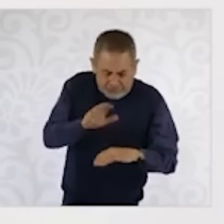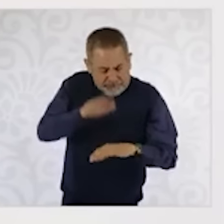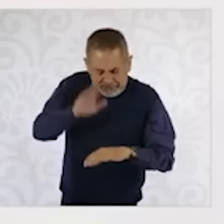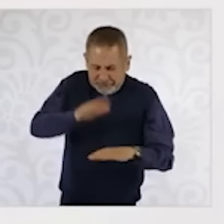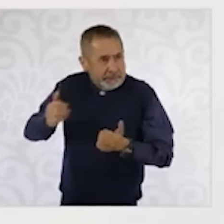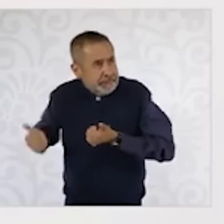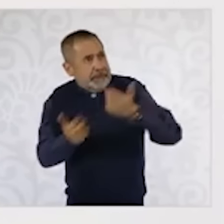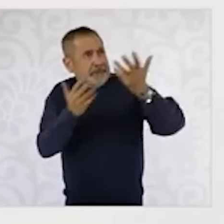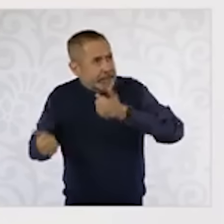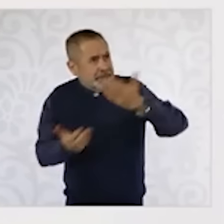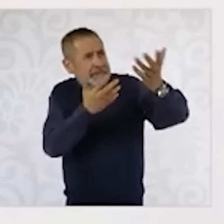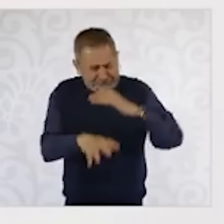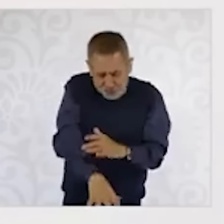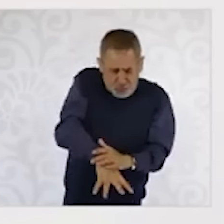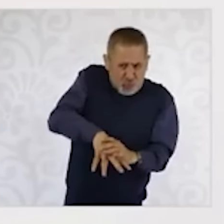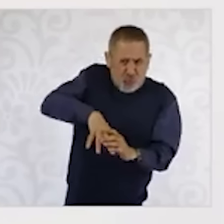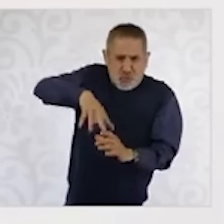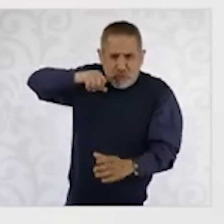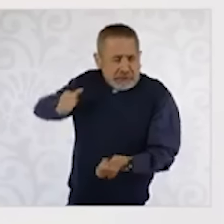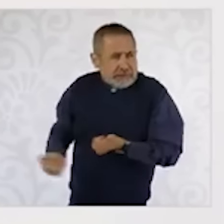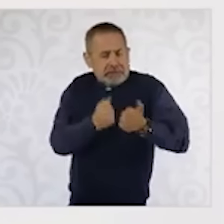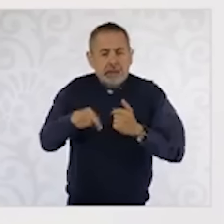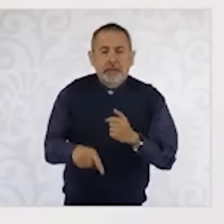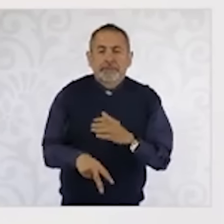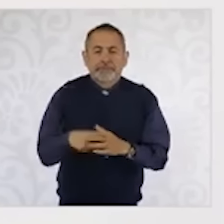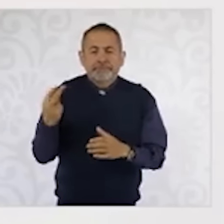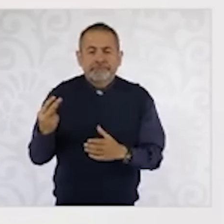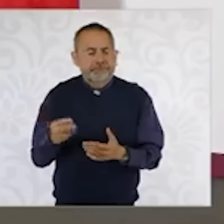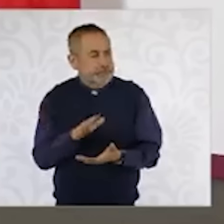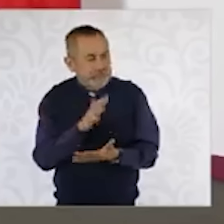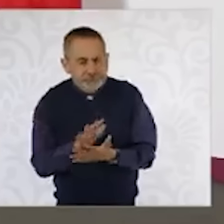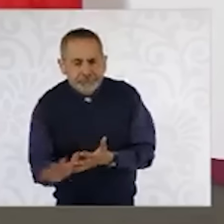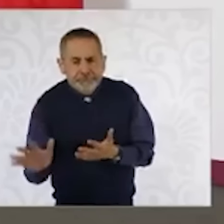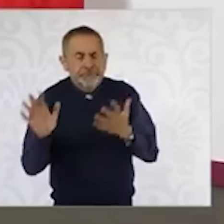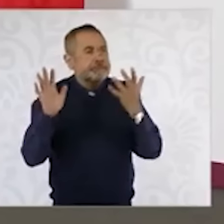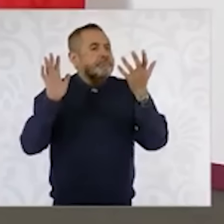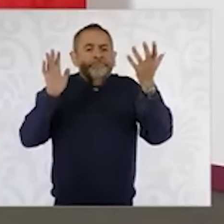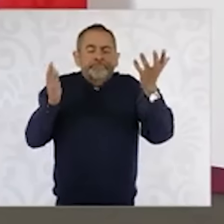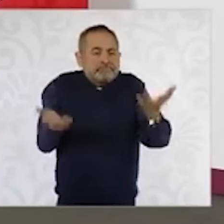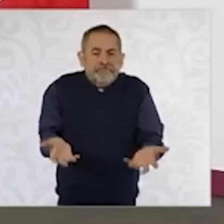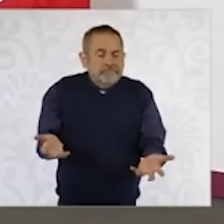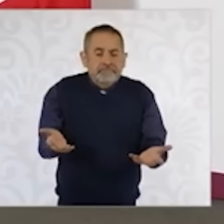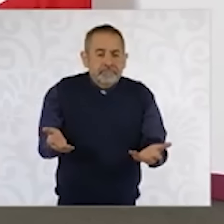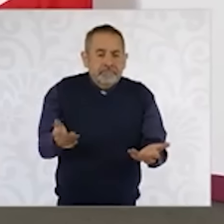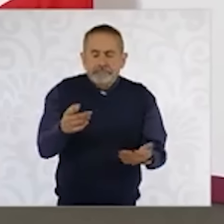yacimientos. Lo más increíble de todo, aparte de que